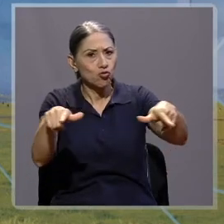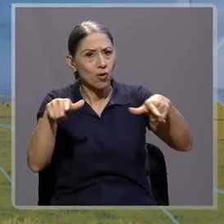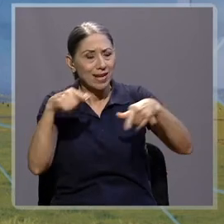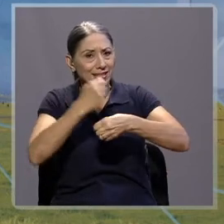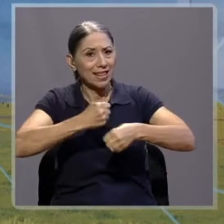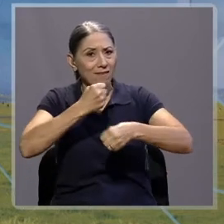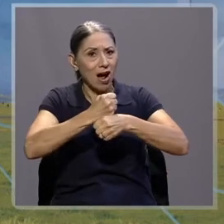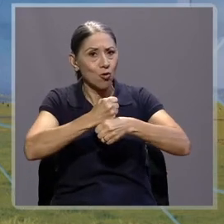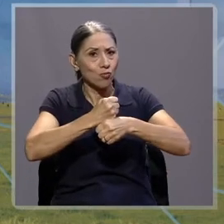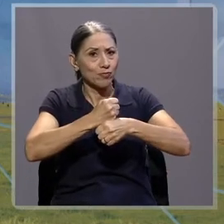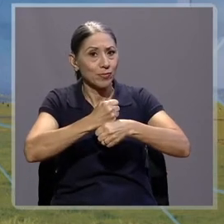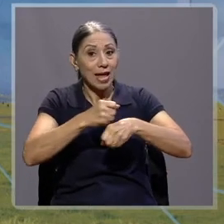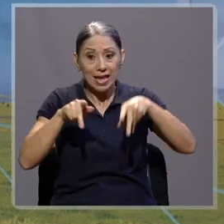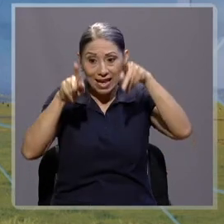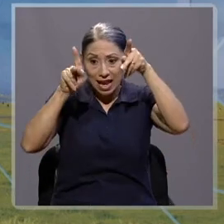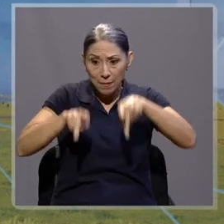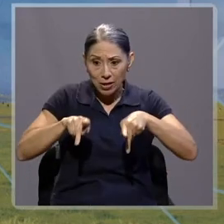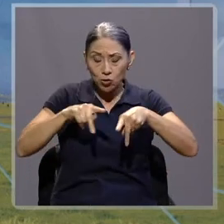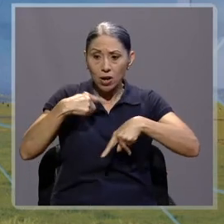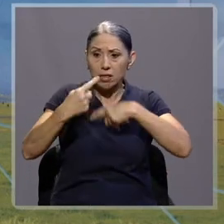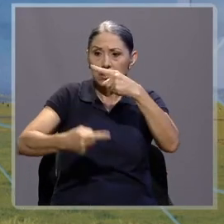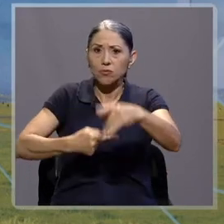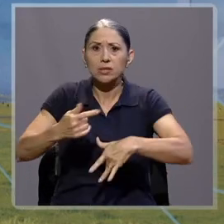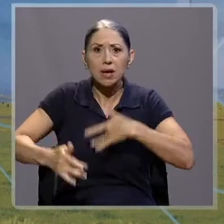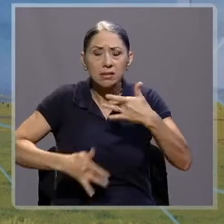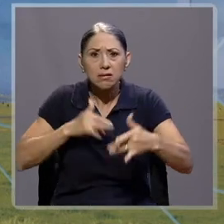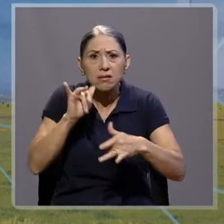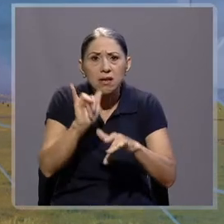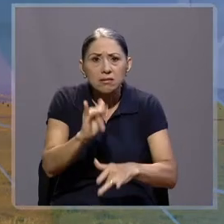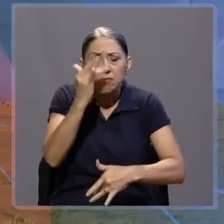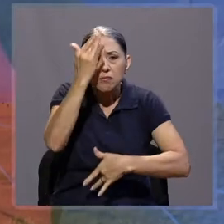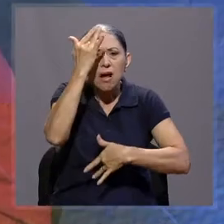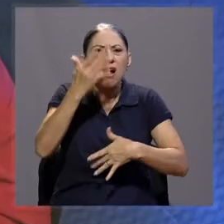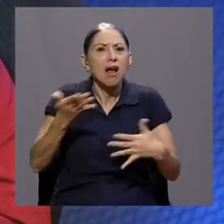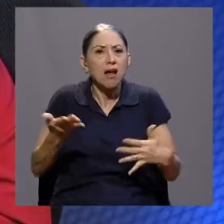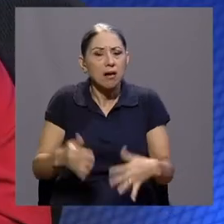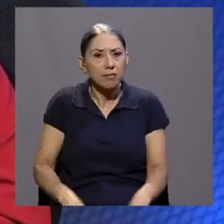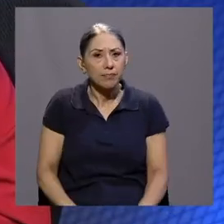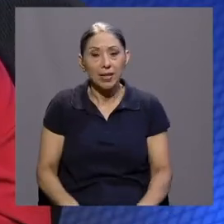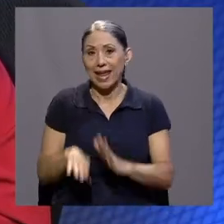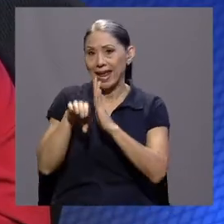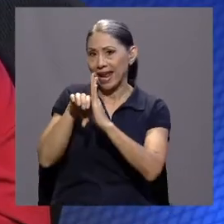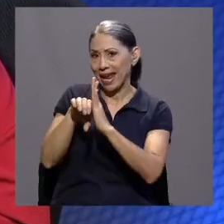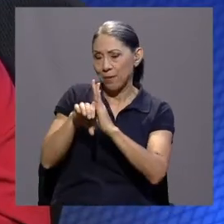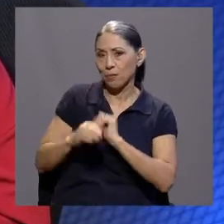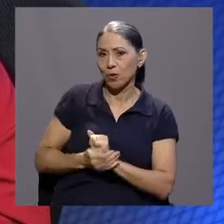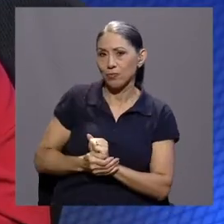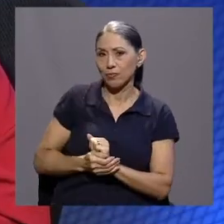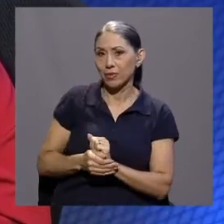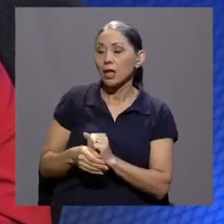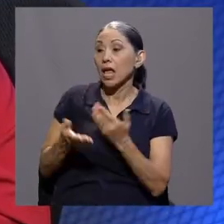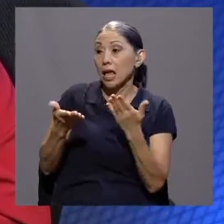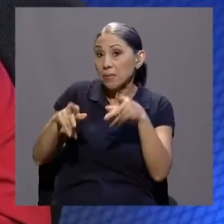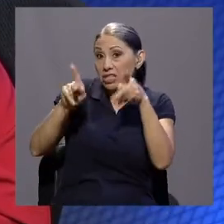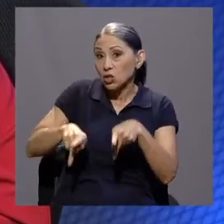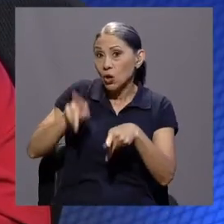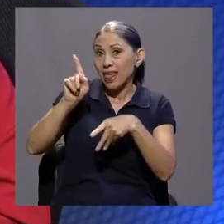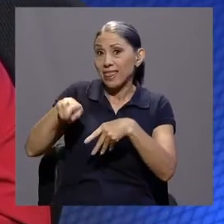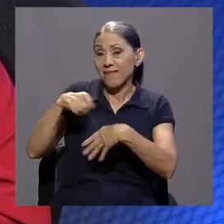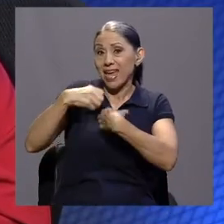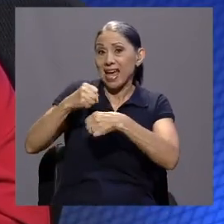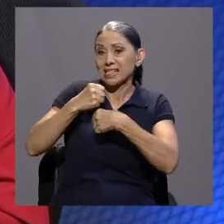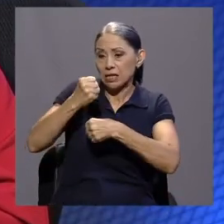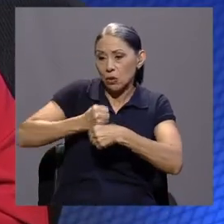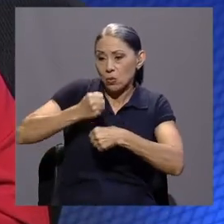que llevan a la persona trabajadora a estos extremos. Por ejemplo, puede ser que las metas o para